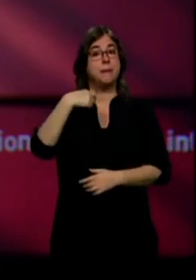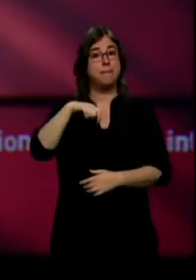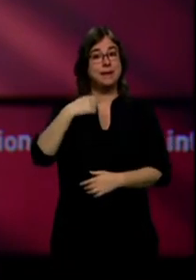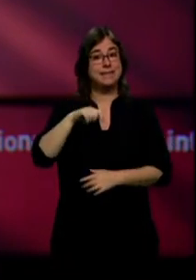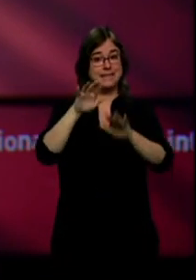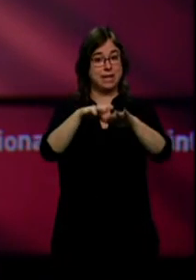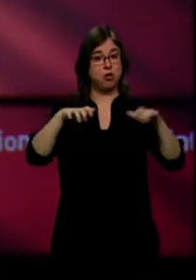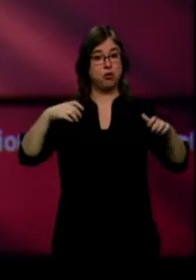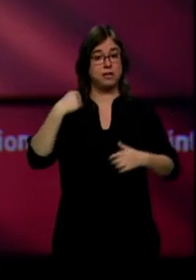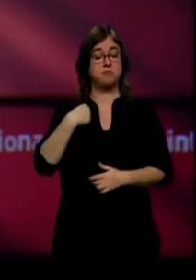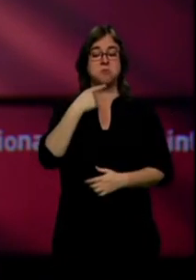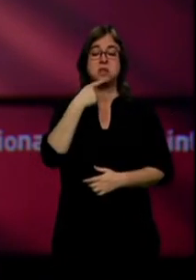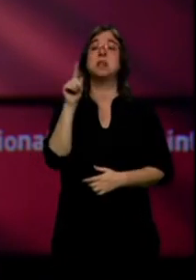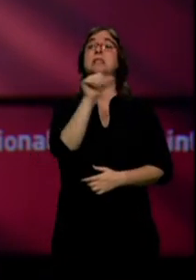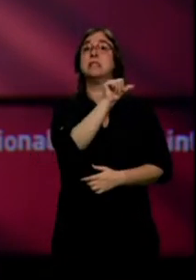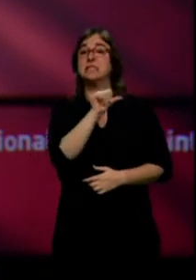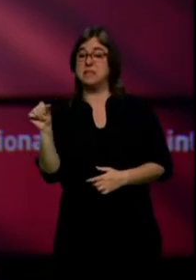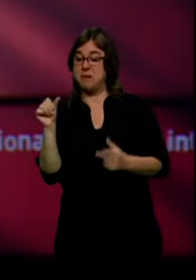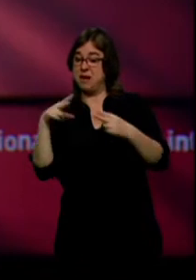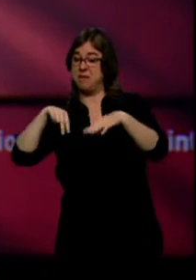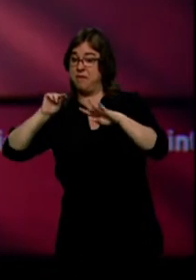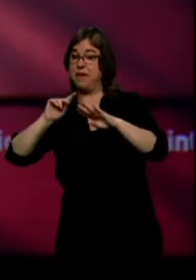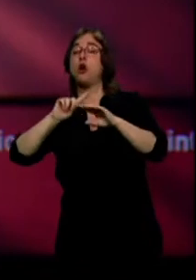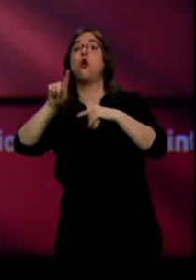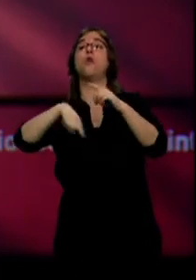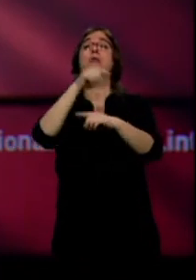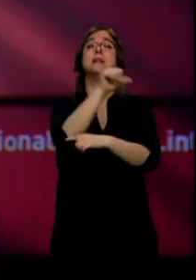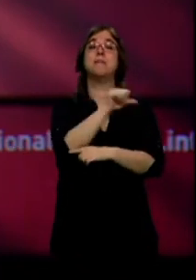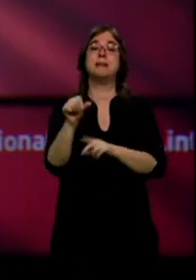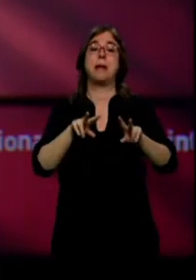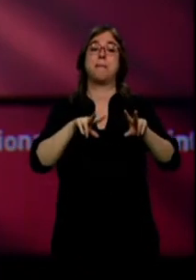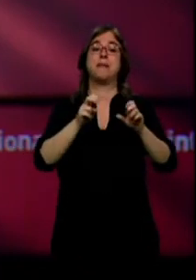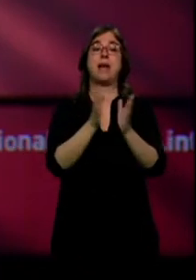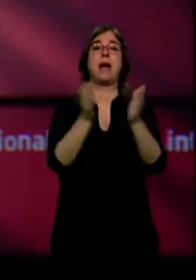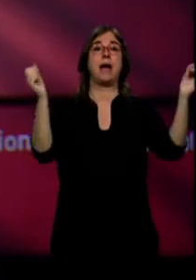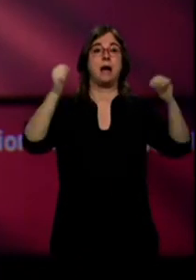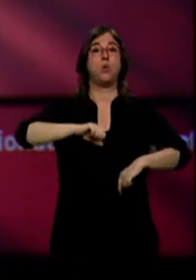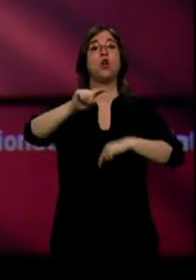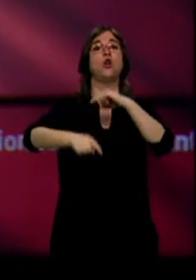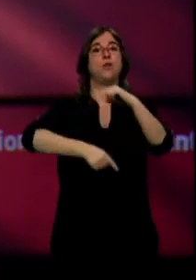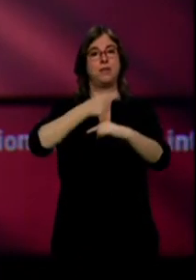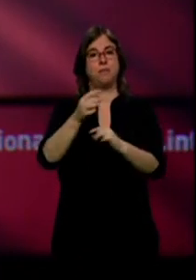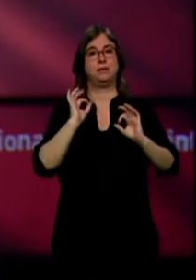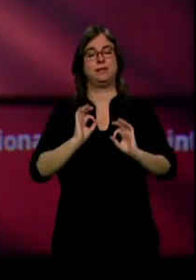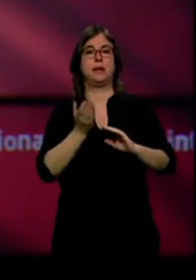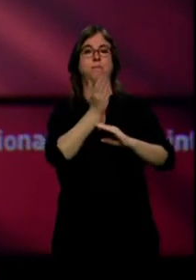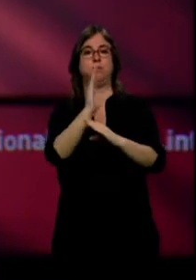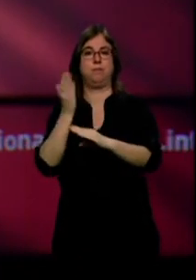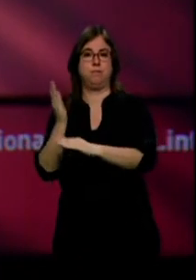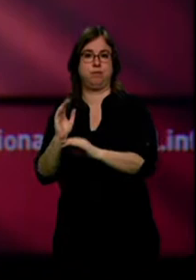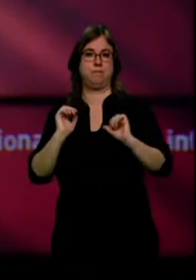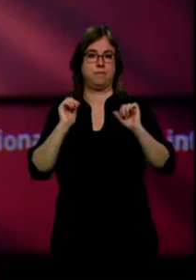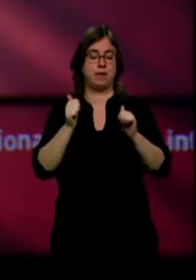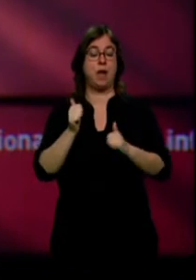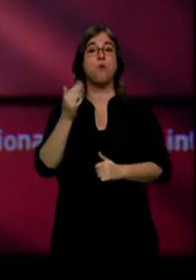semana o principios de la siguiente se va a cerrar el acuerdo y después se darán los pasos para proponer candidato. Fuentes defiende que el